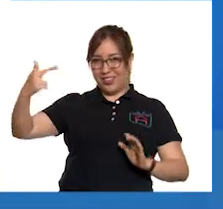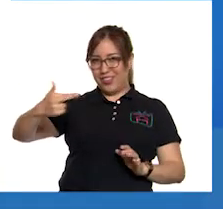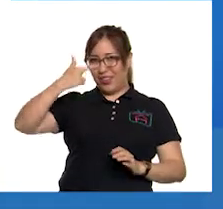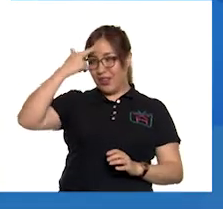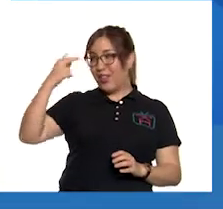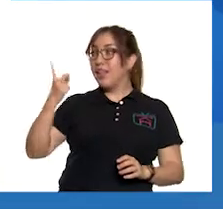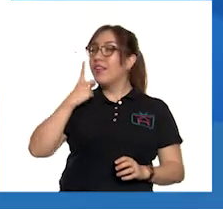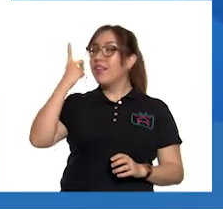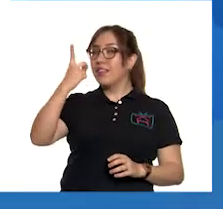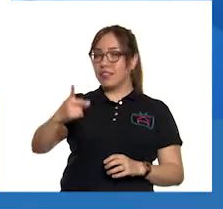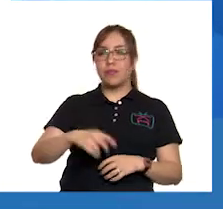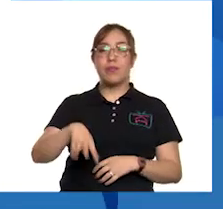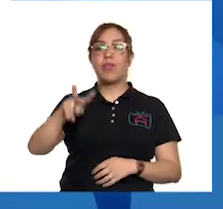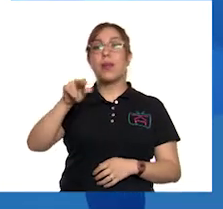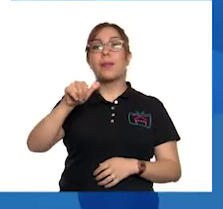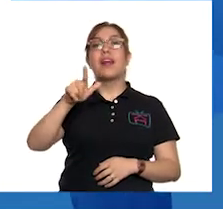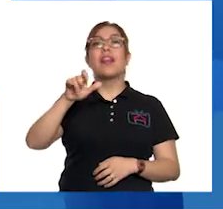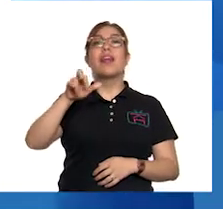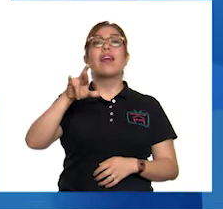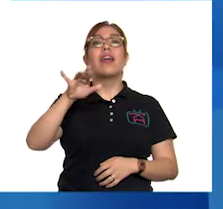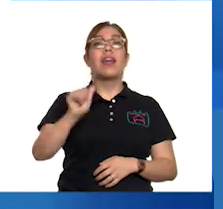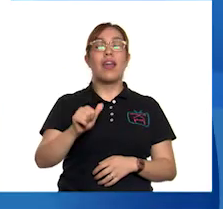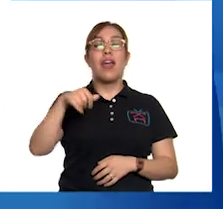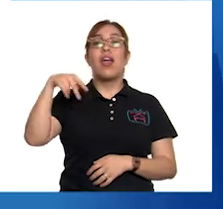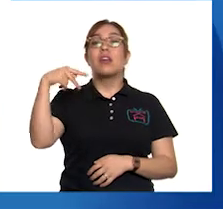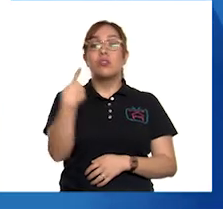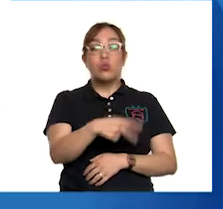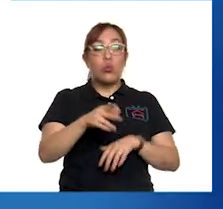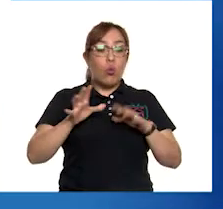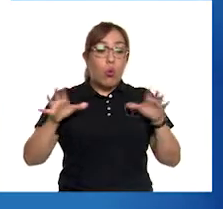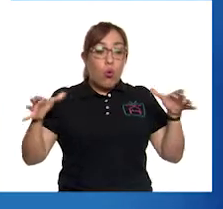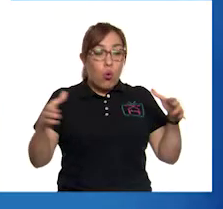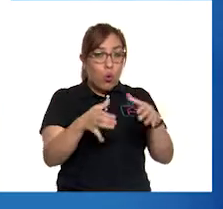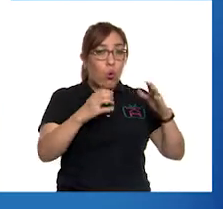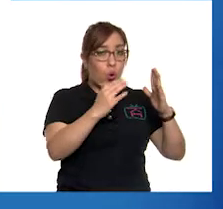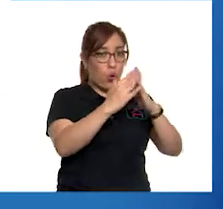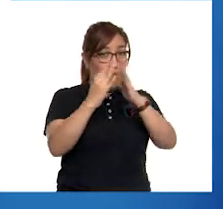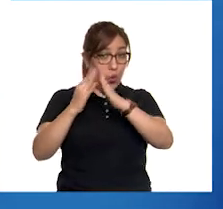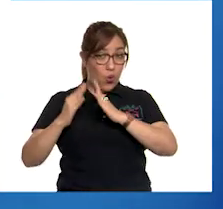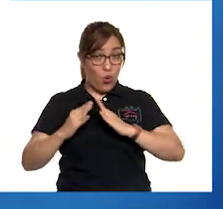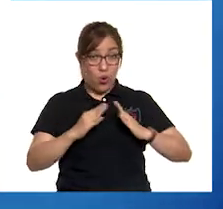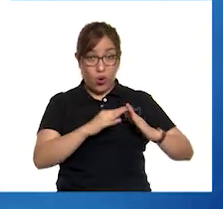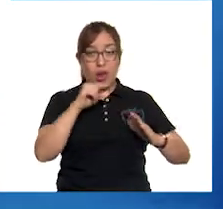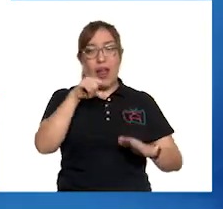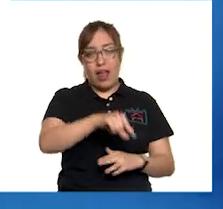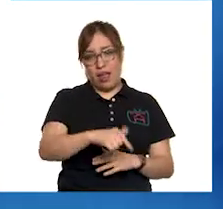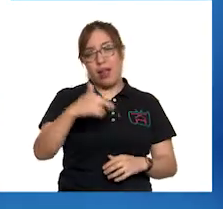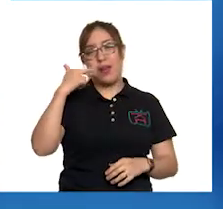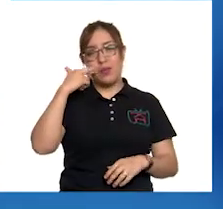Valeria es la representante de su colonia y no hay